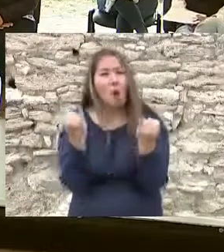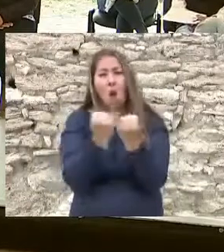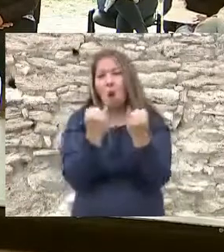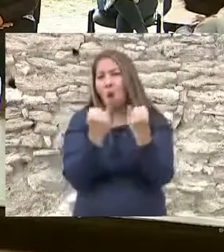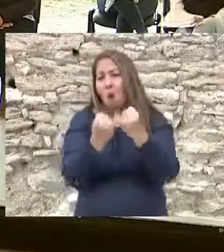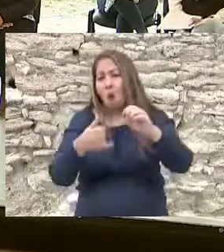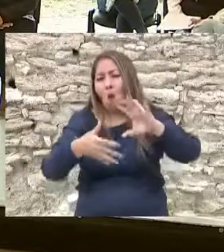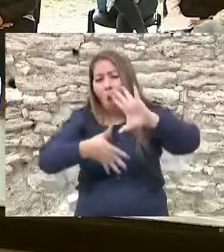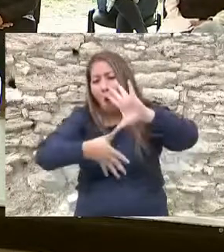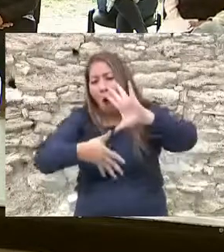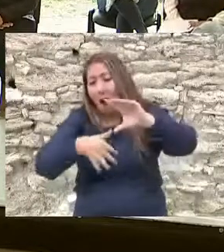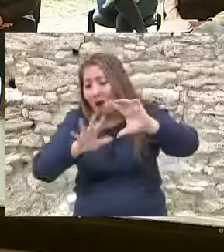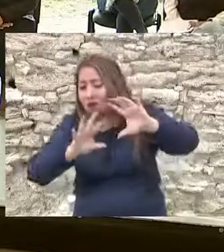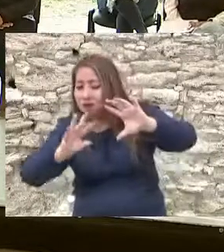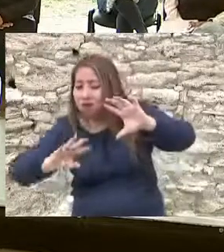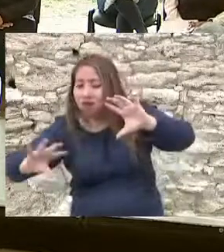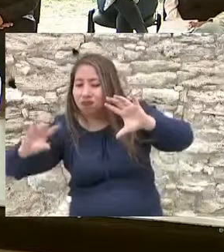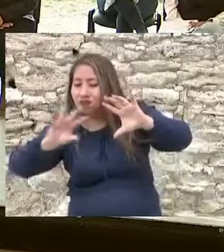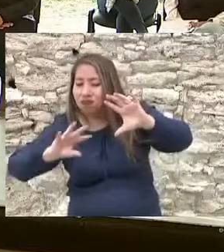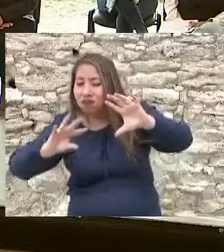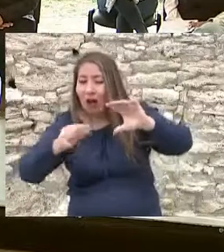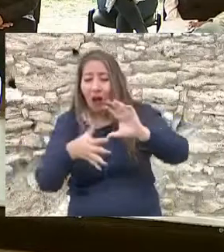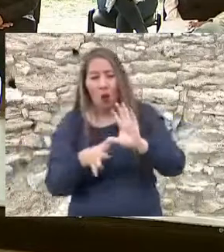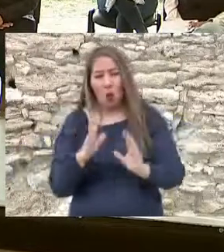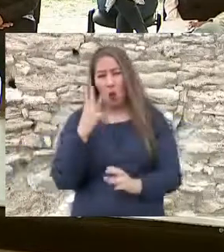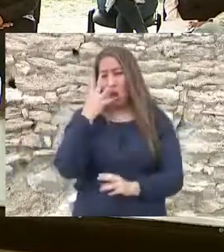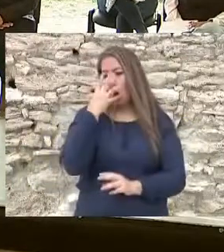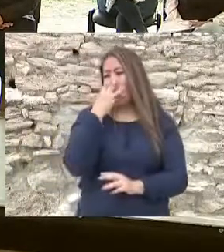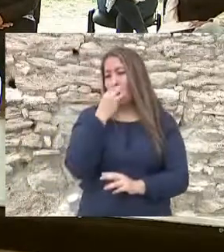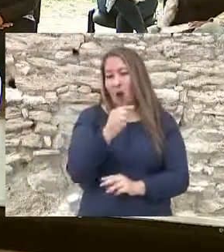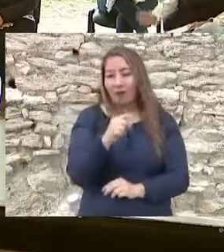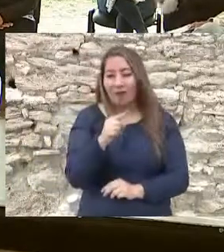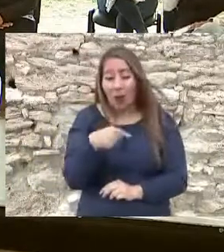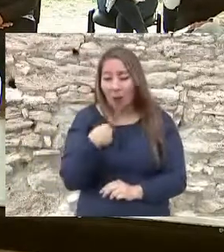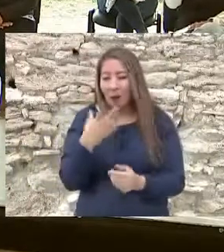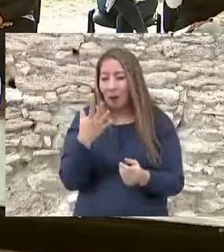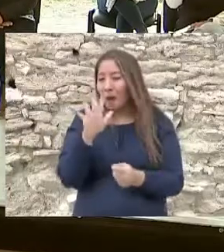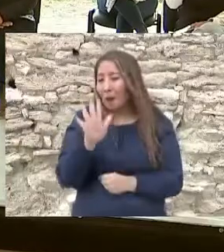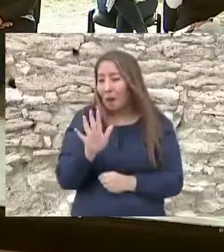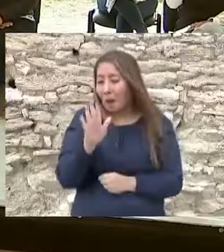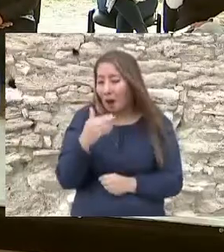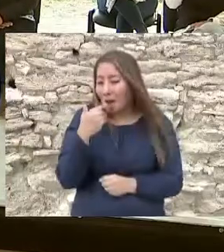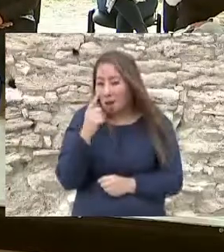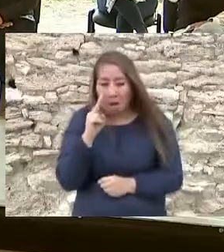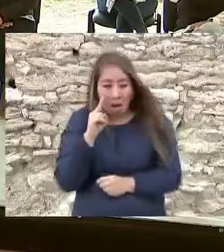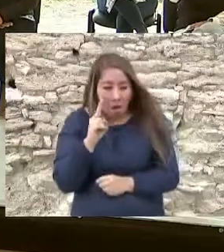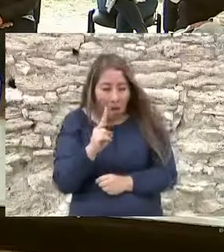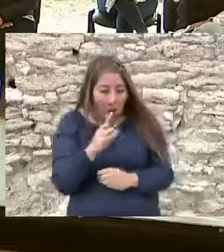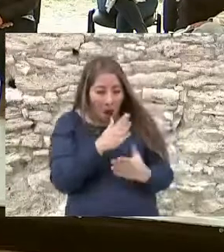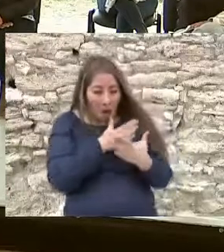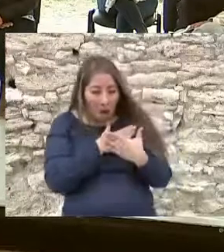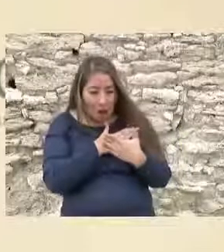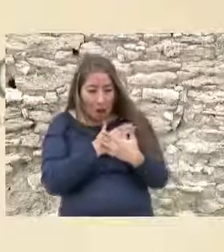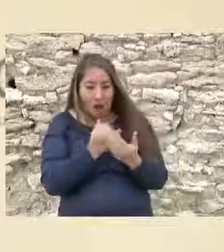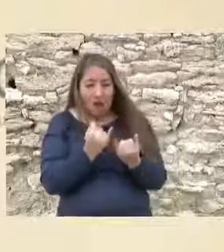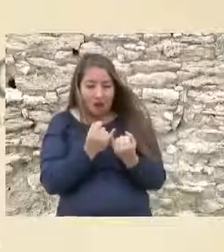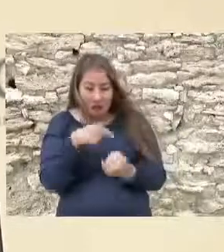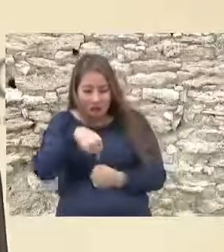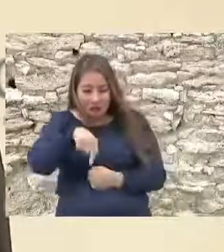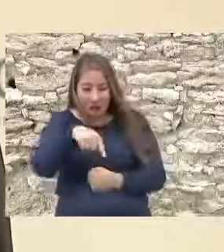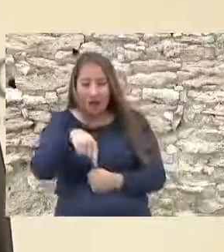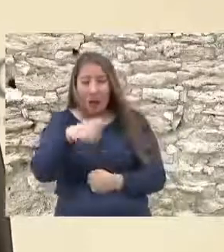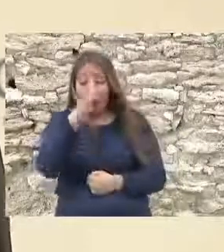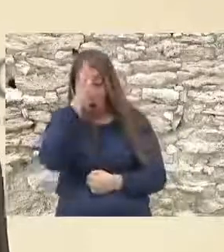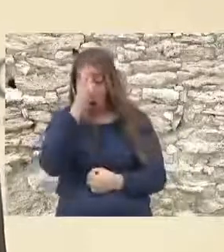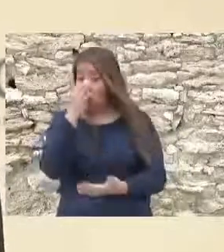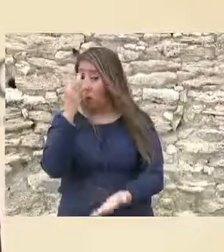que las mejores playas y los cenotes del Golfo hubieran sido arrancados de su hogar para ser traídos al pleno corazón de Coahuila. Las